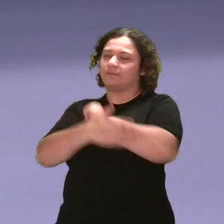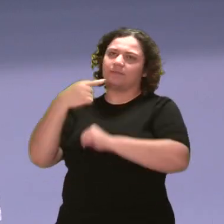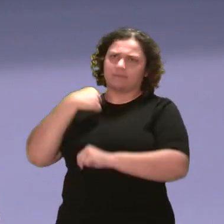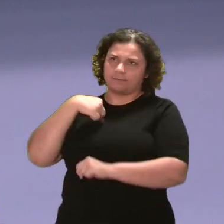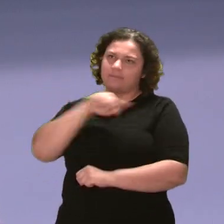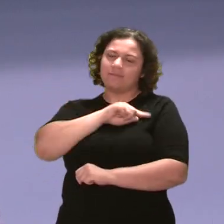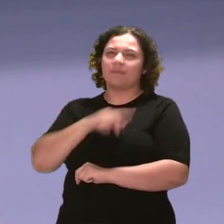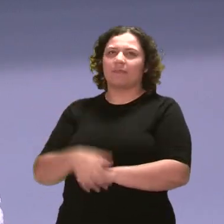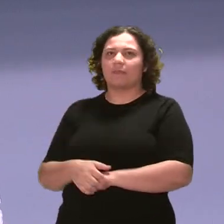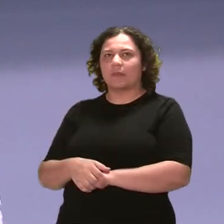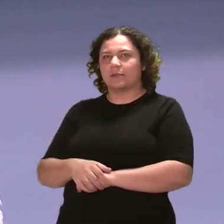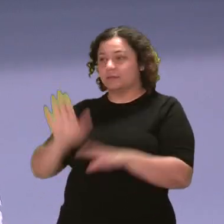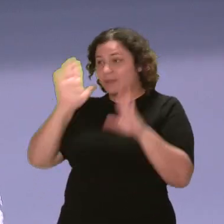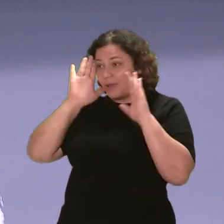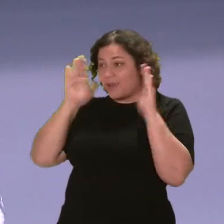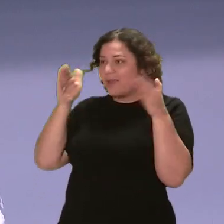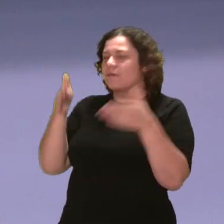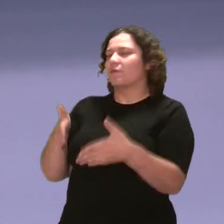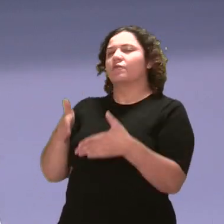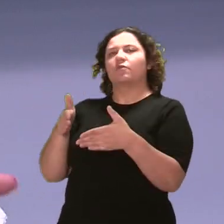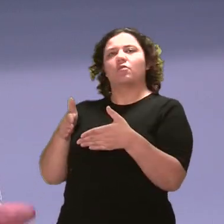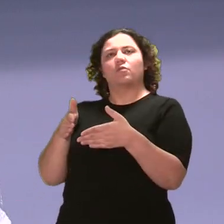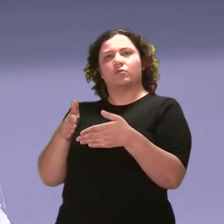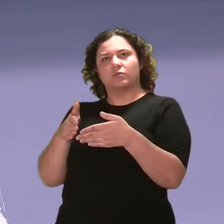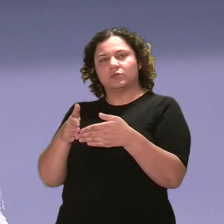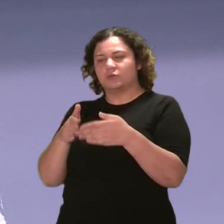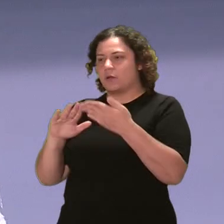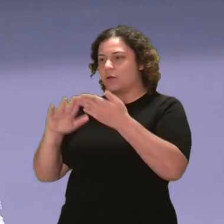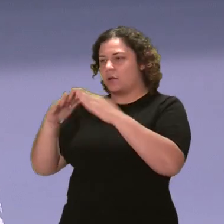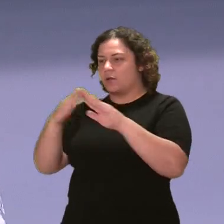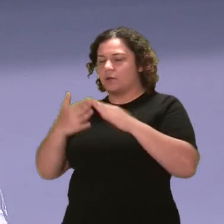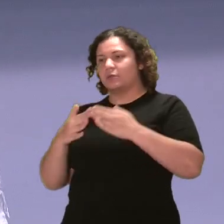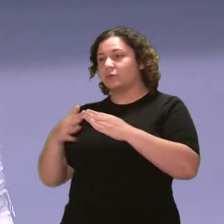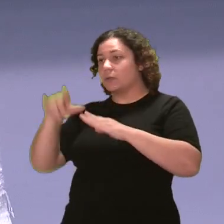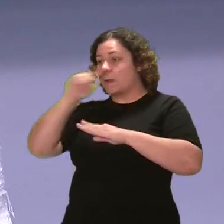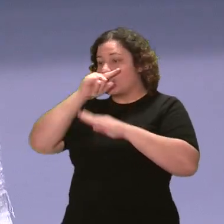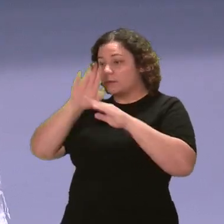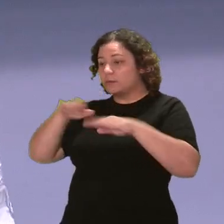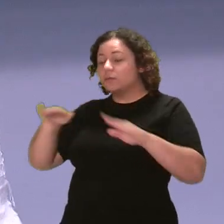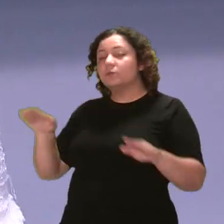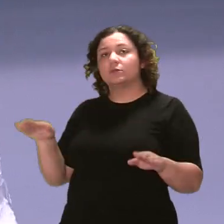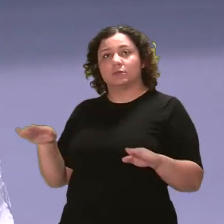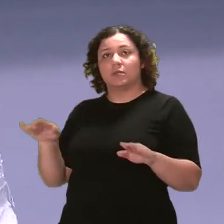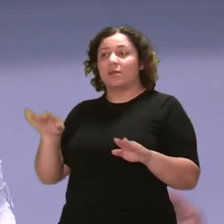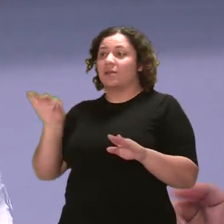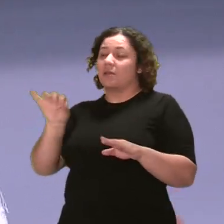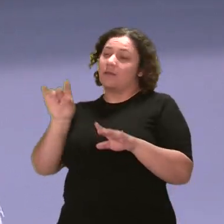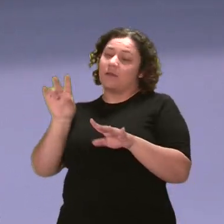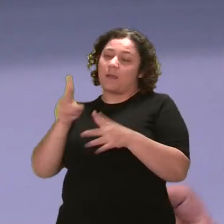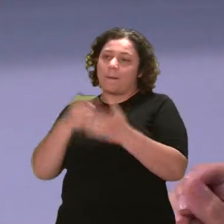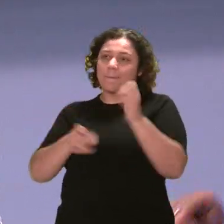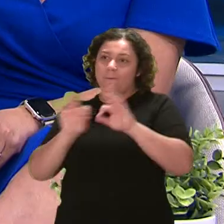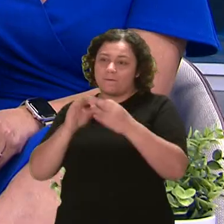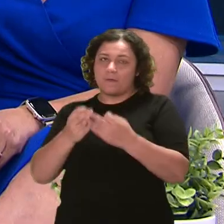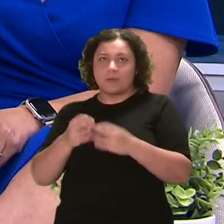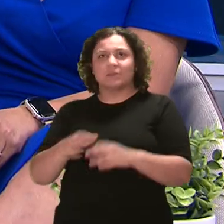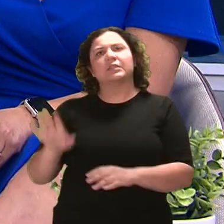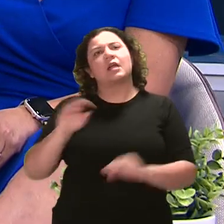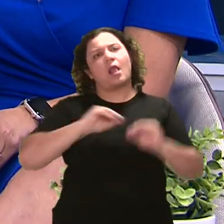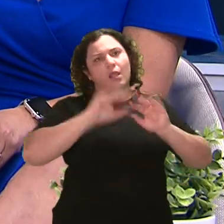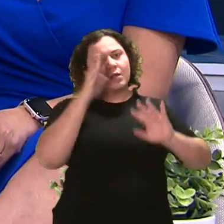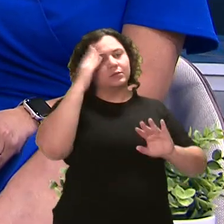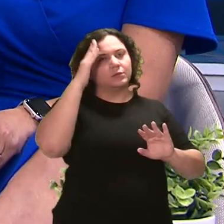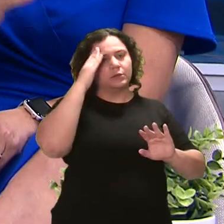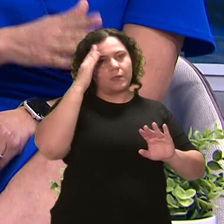enfocado en lo que es la población pediátrica y las familias. Claro y sobre todo porque sabemos que en